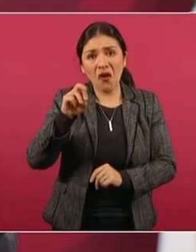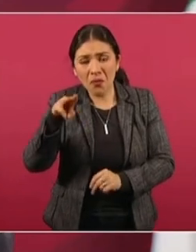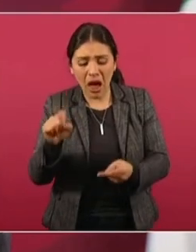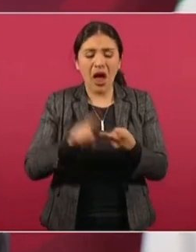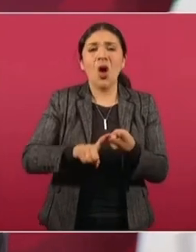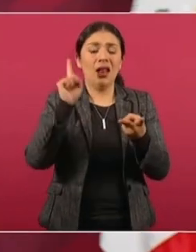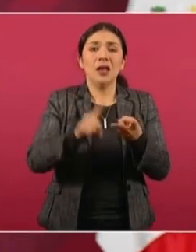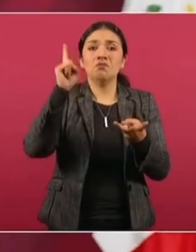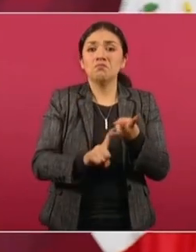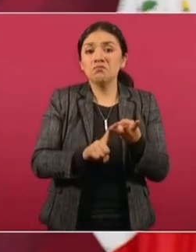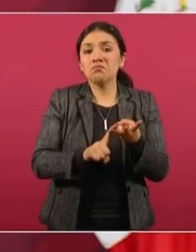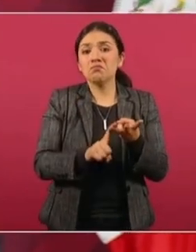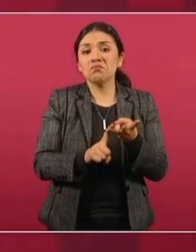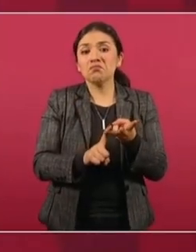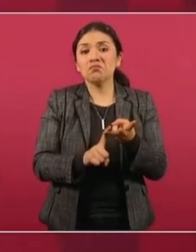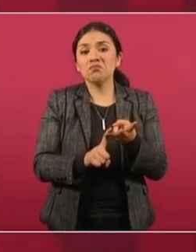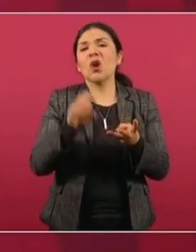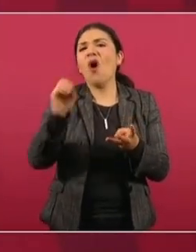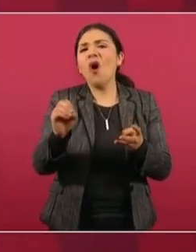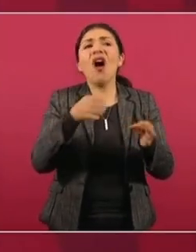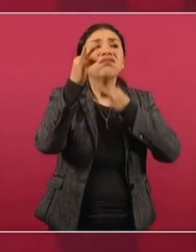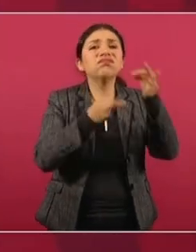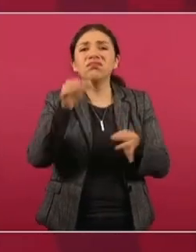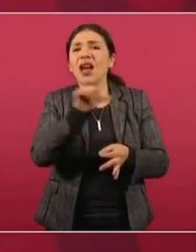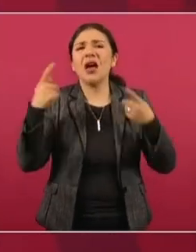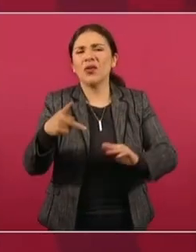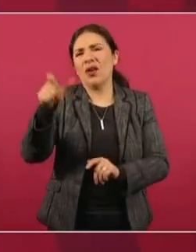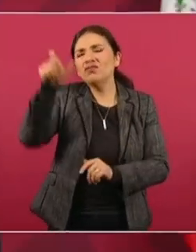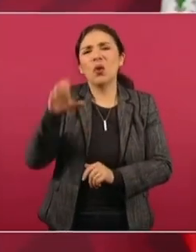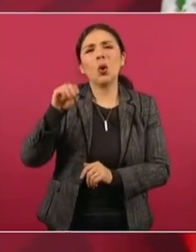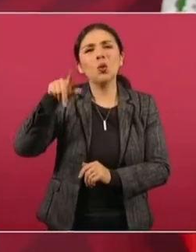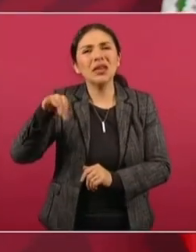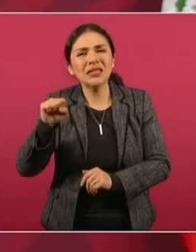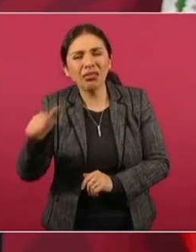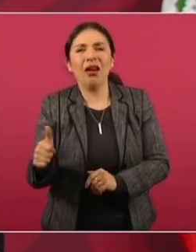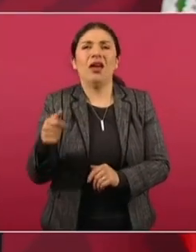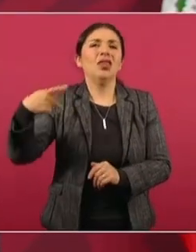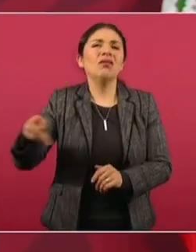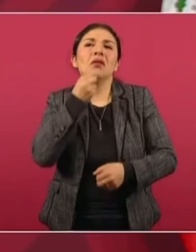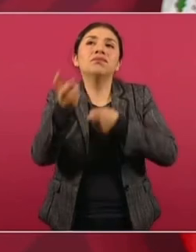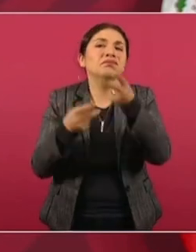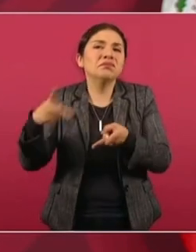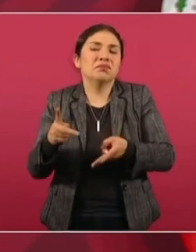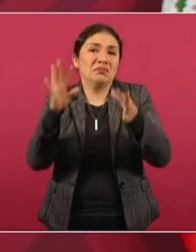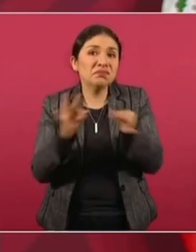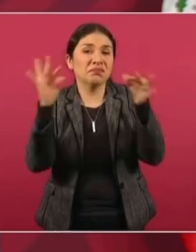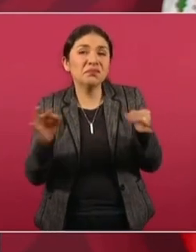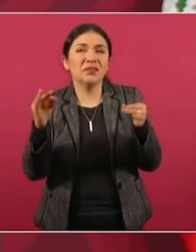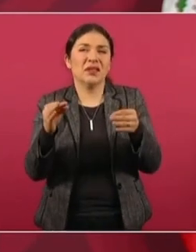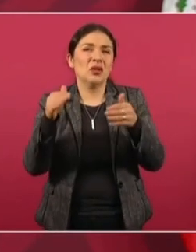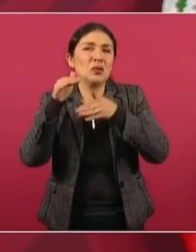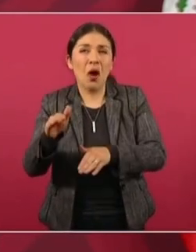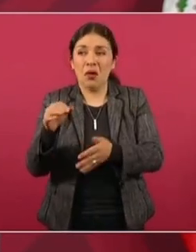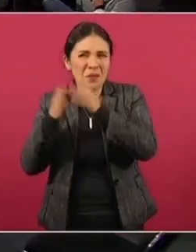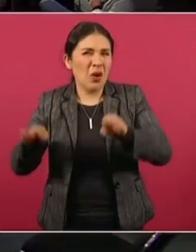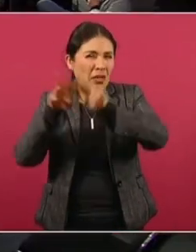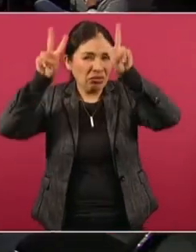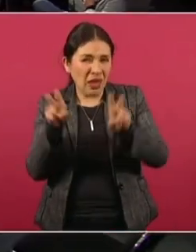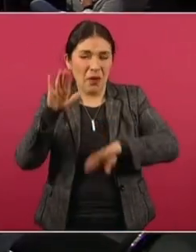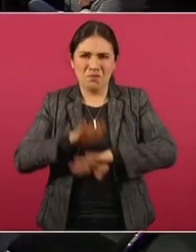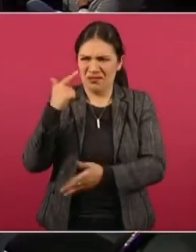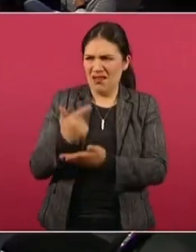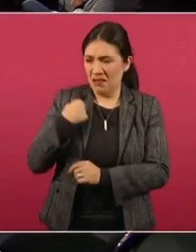Universal, los artículos de los columnistas, declaraciones así, contundentes,